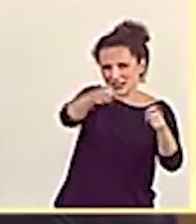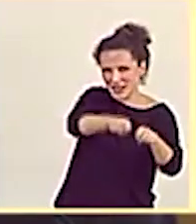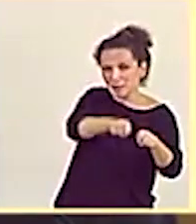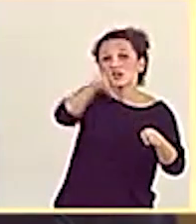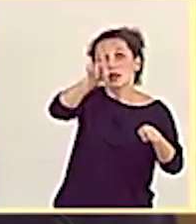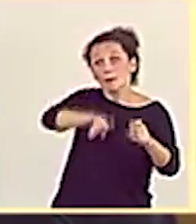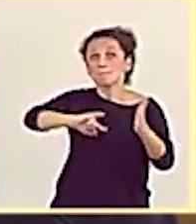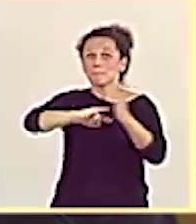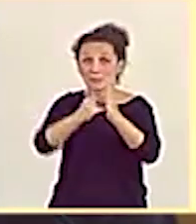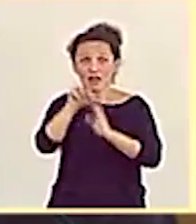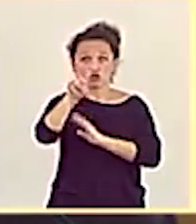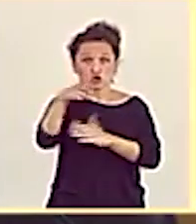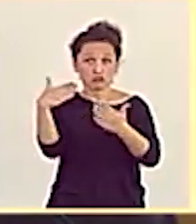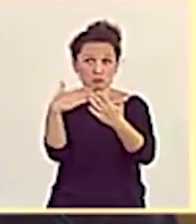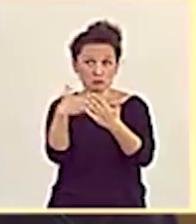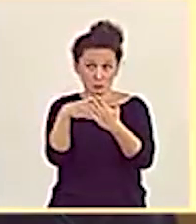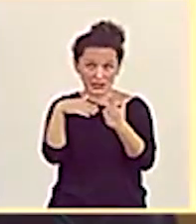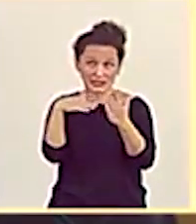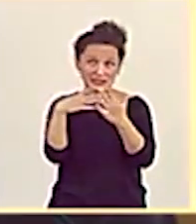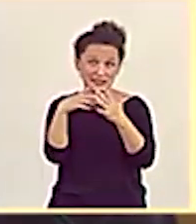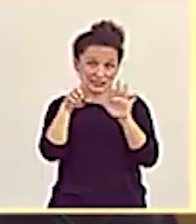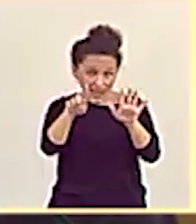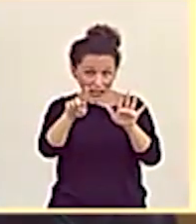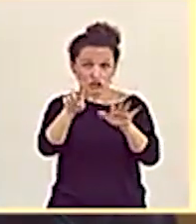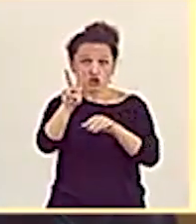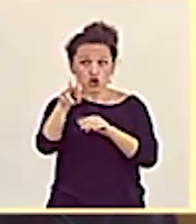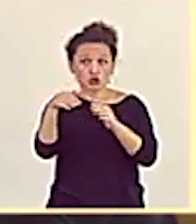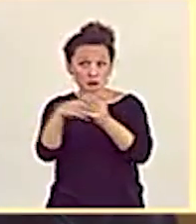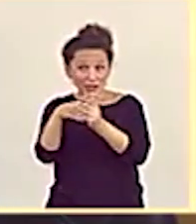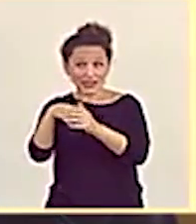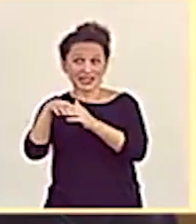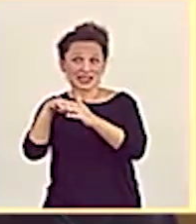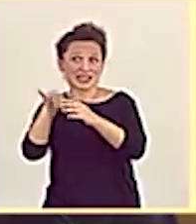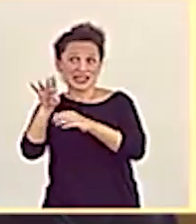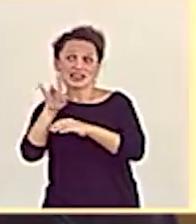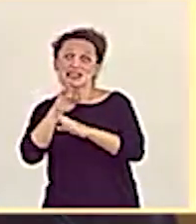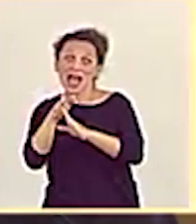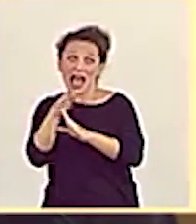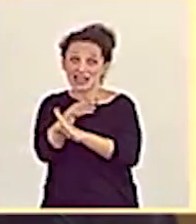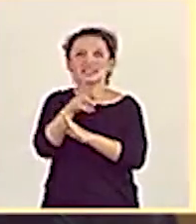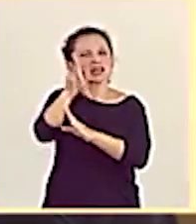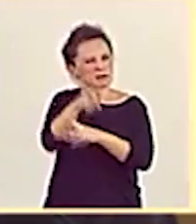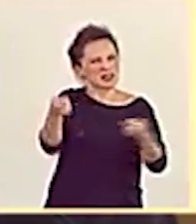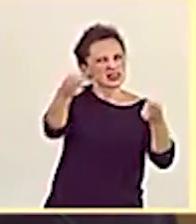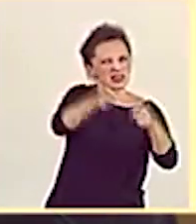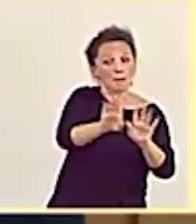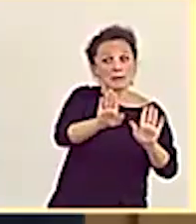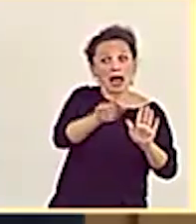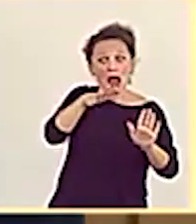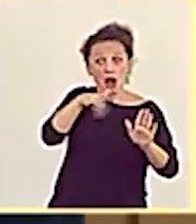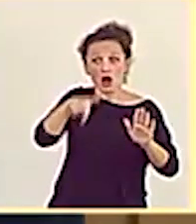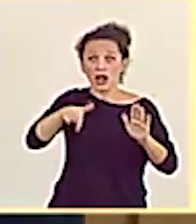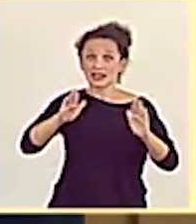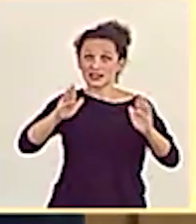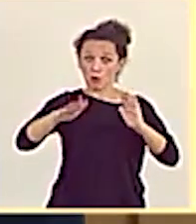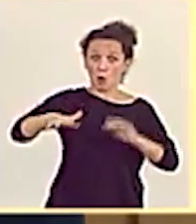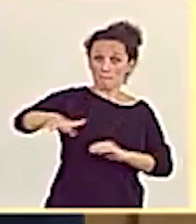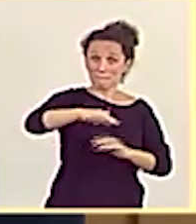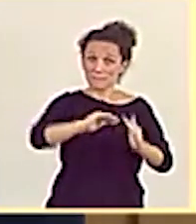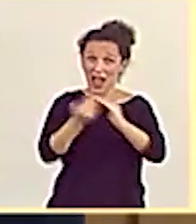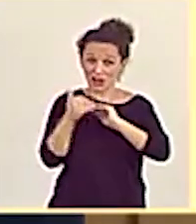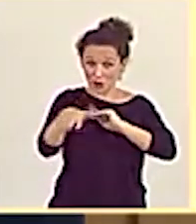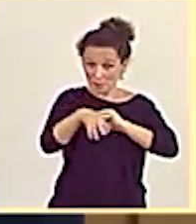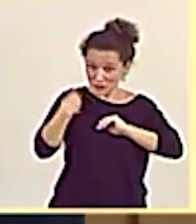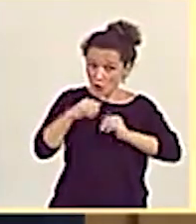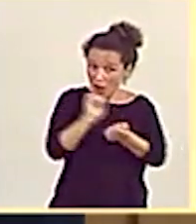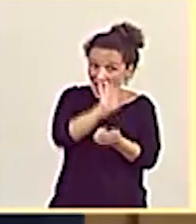en el plan 2006-2012, previo a este nuevo plan. Mientras, en este tiempo, en el barrio donde se encuentra la cárcel de Martutene,